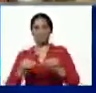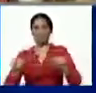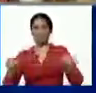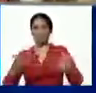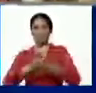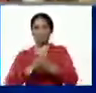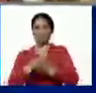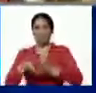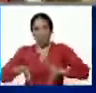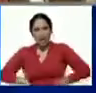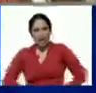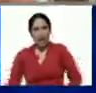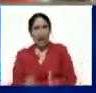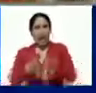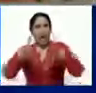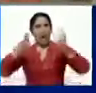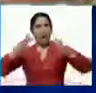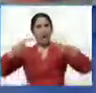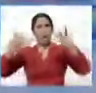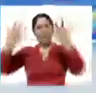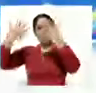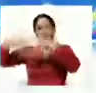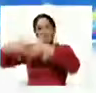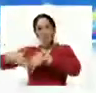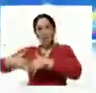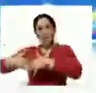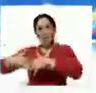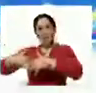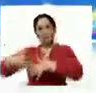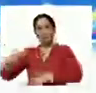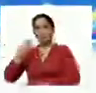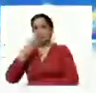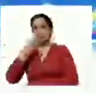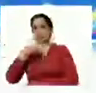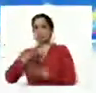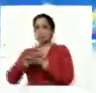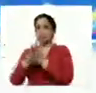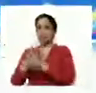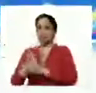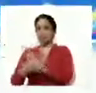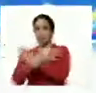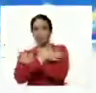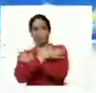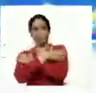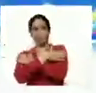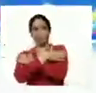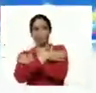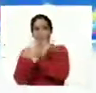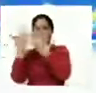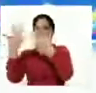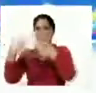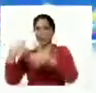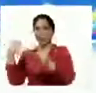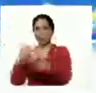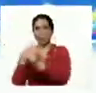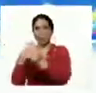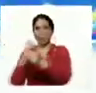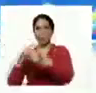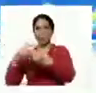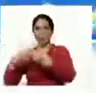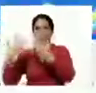nace una gran y nueva industria de la arepa venezolana. Felicitaciones empresarios, trabajadores.